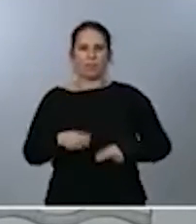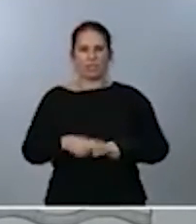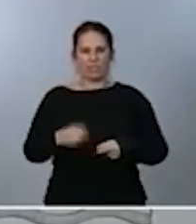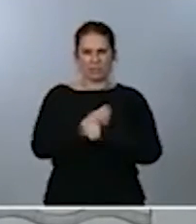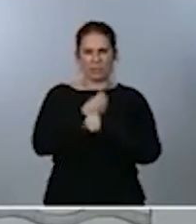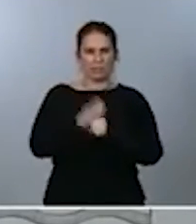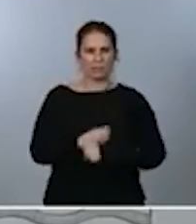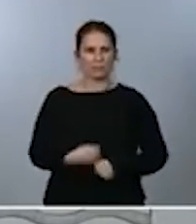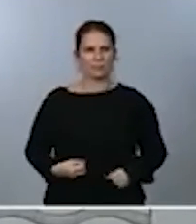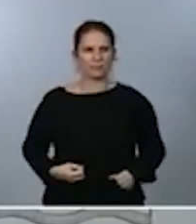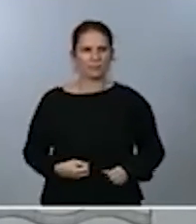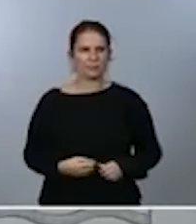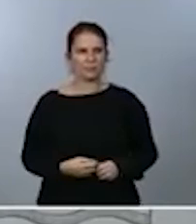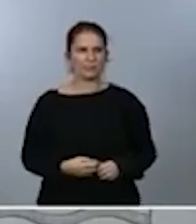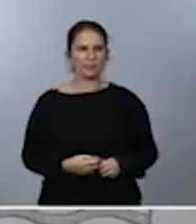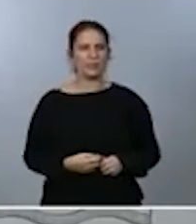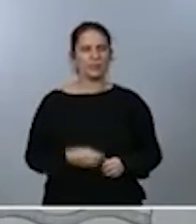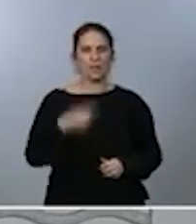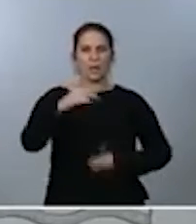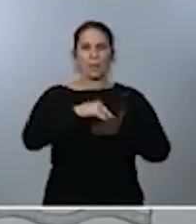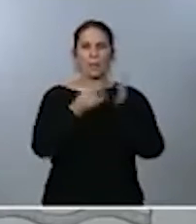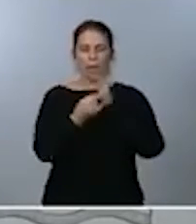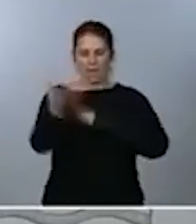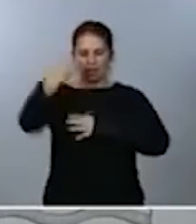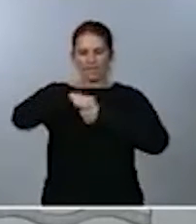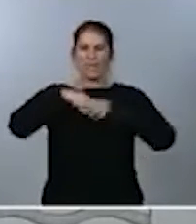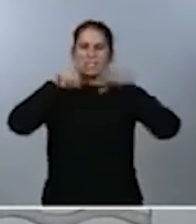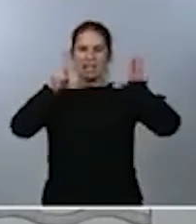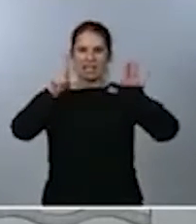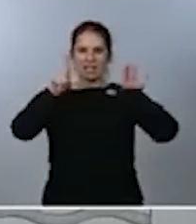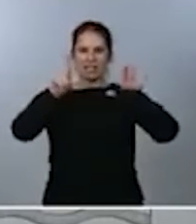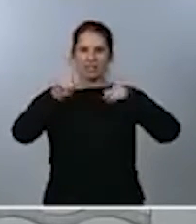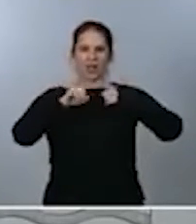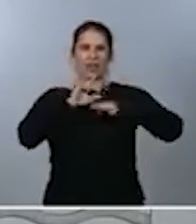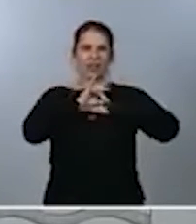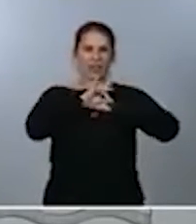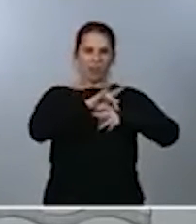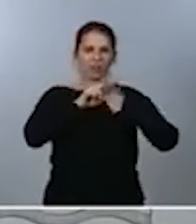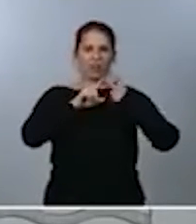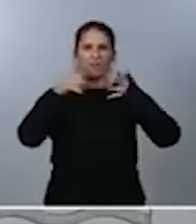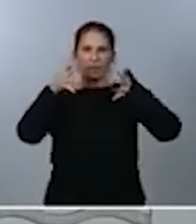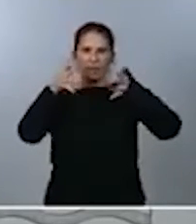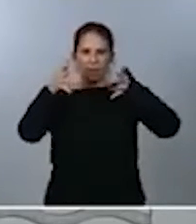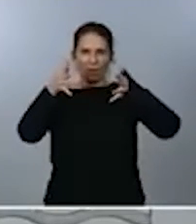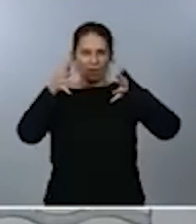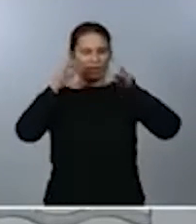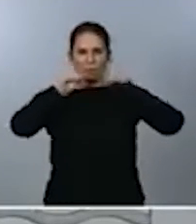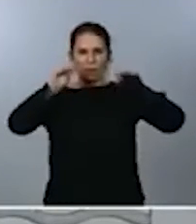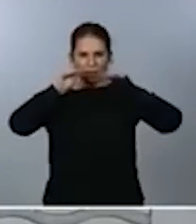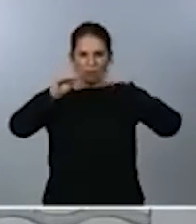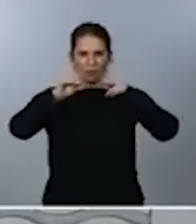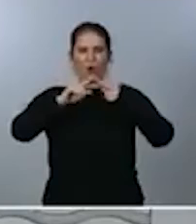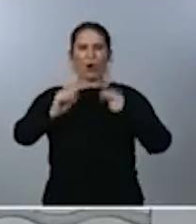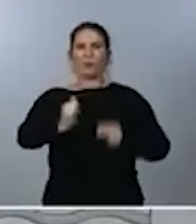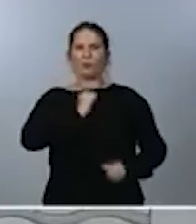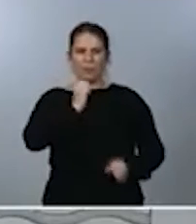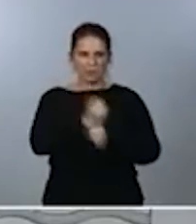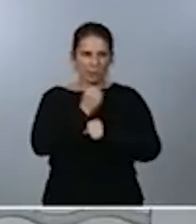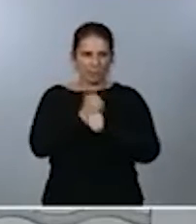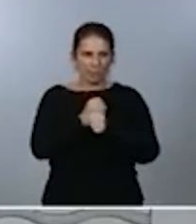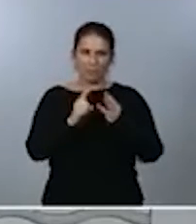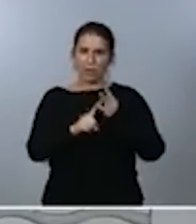se va a articular en torno a seis ejes. Orientación, formación, oportunidades de empleo, igualdad de